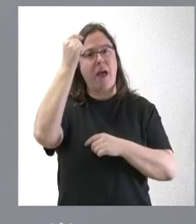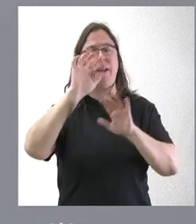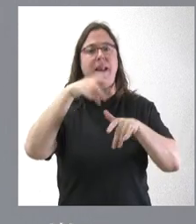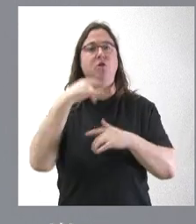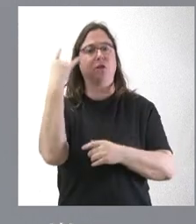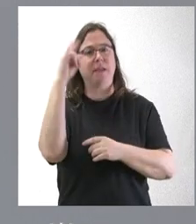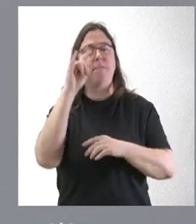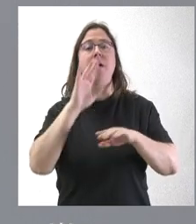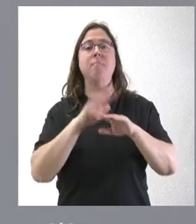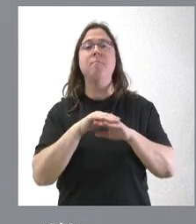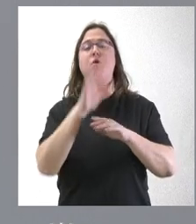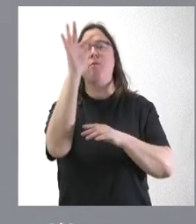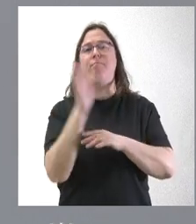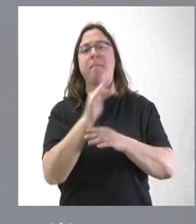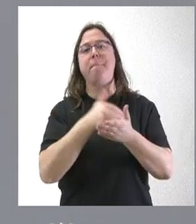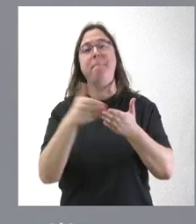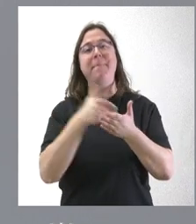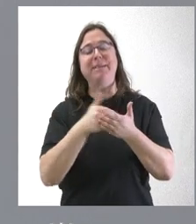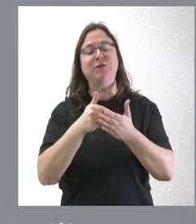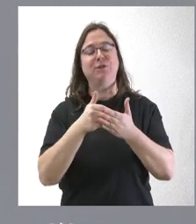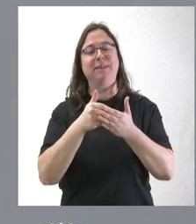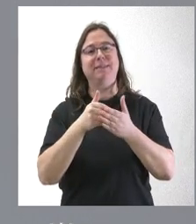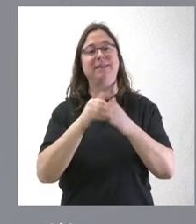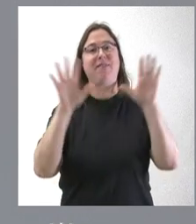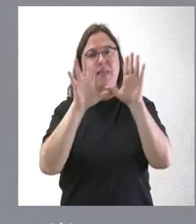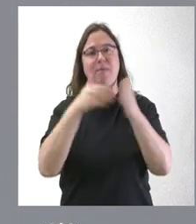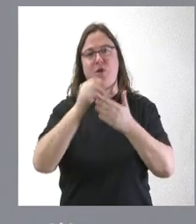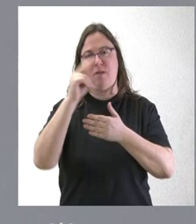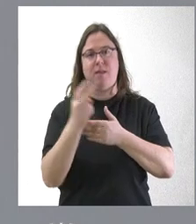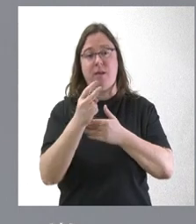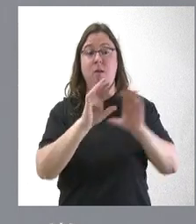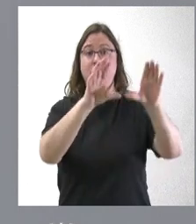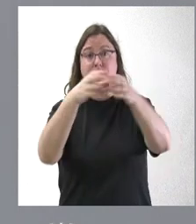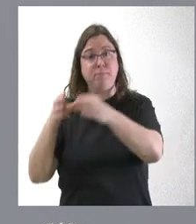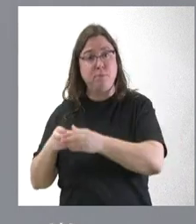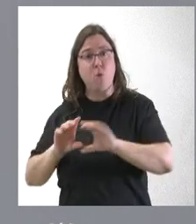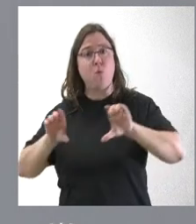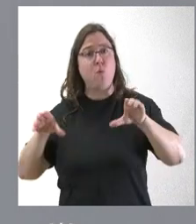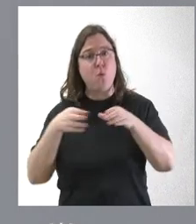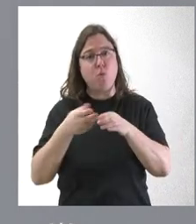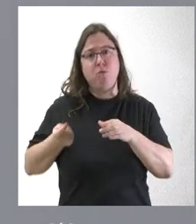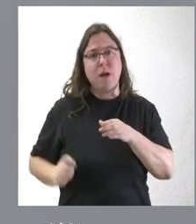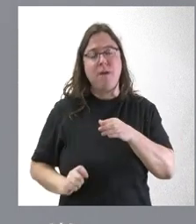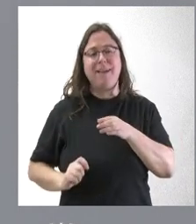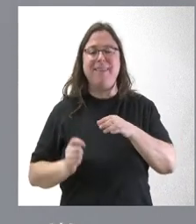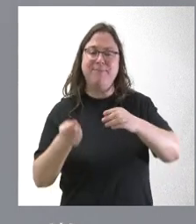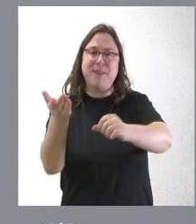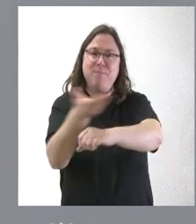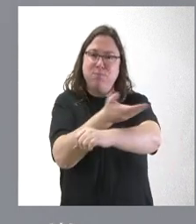y Salamanca por más de 10 millones de euros. Se trata de las cuadrillas que llevarán a cabo clareos,